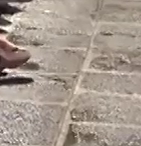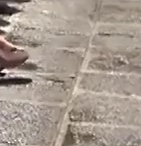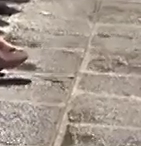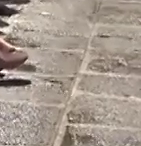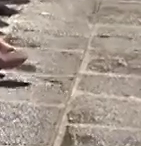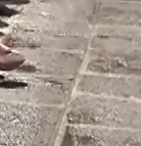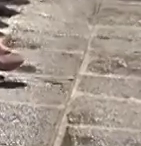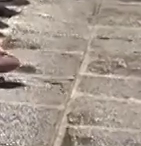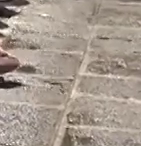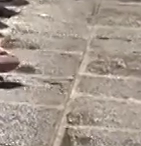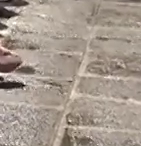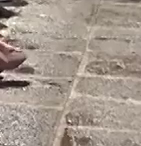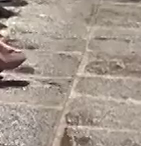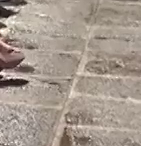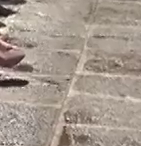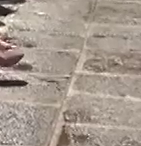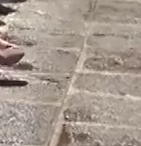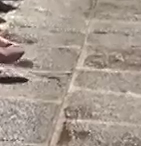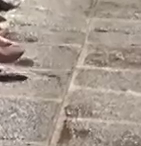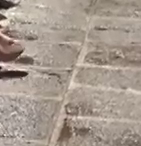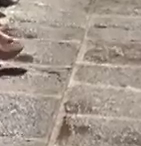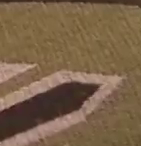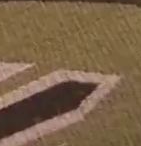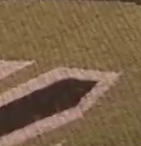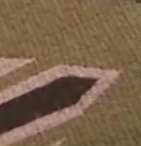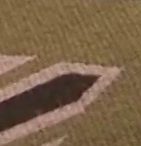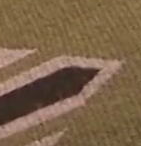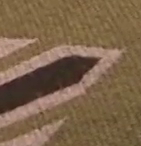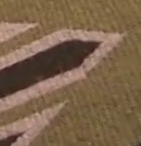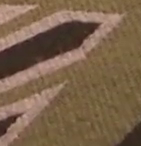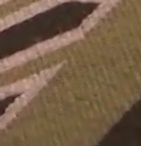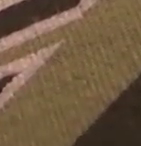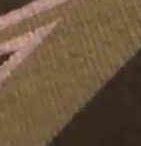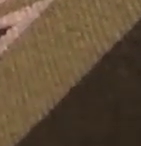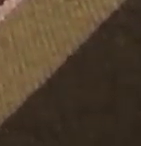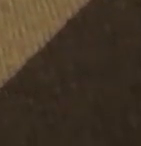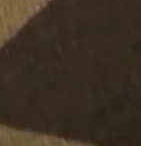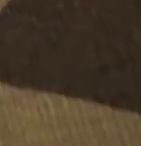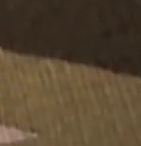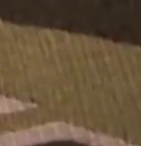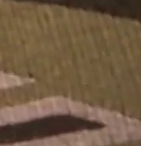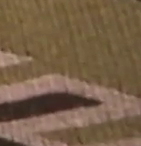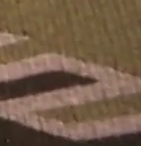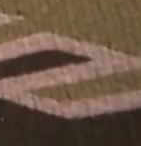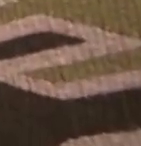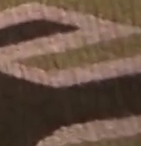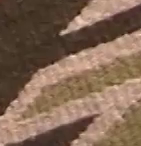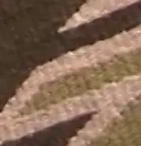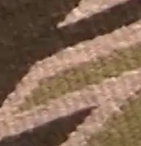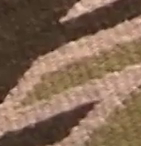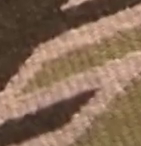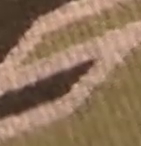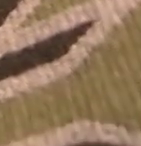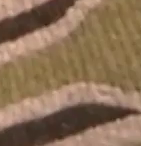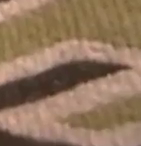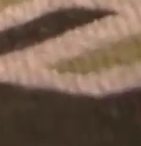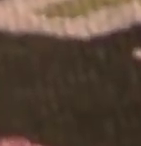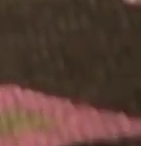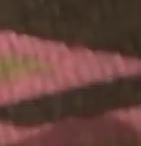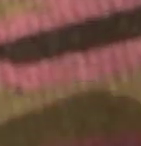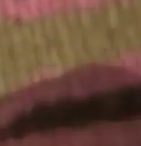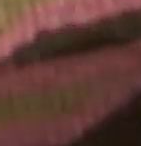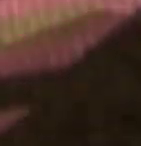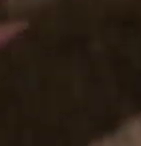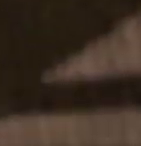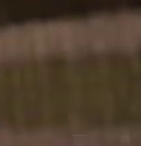economía local, generando una derrama económica de 16.917.000 pesos. Cabe mencionar que en el concurso